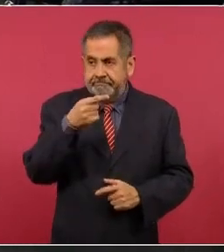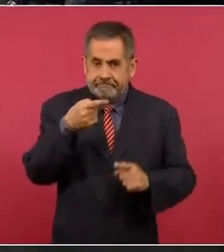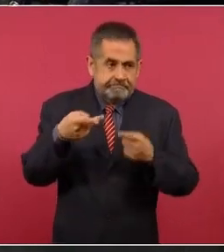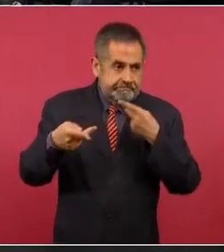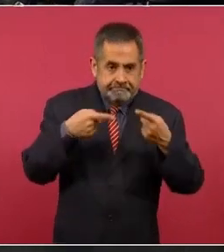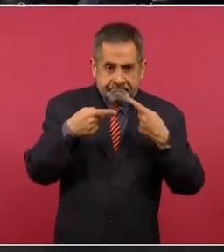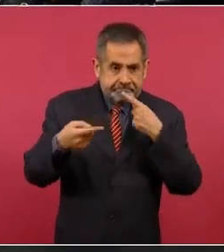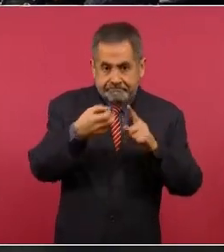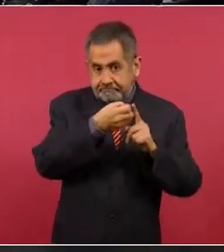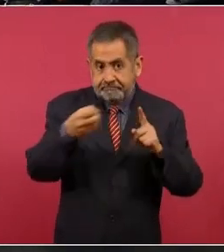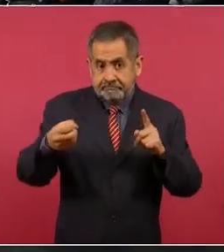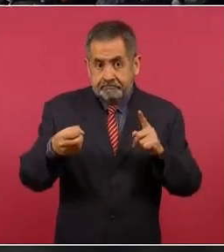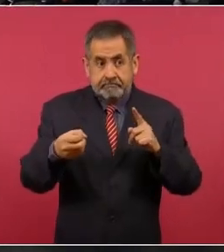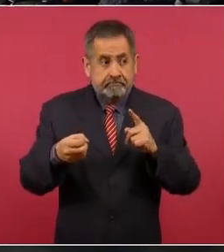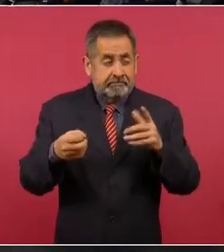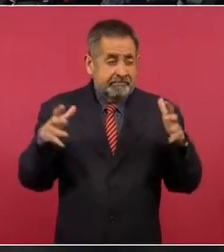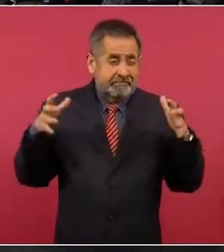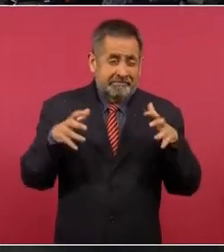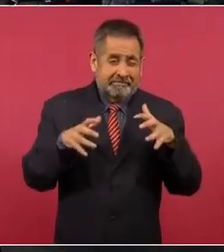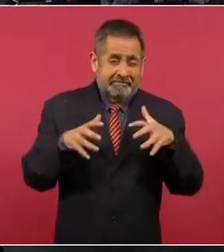no, no vamos a caminar.